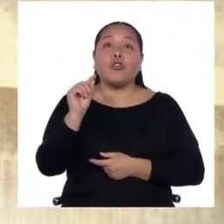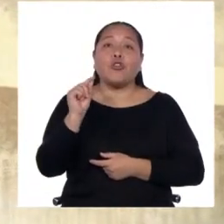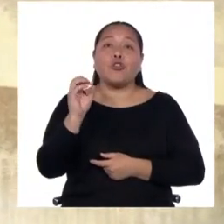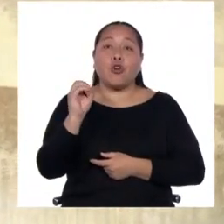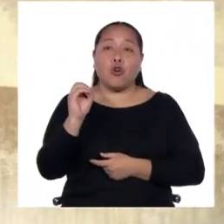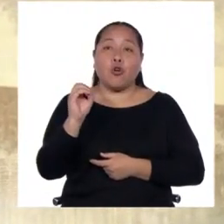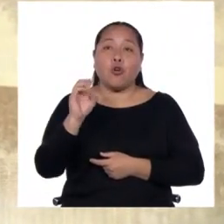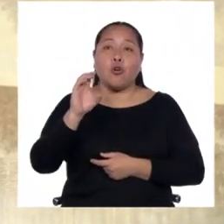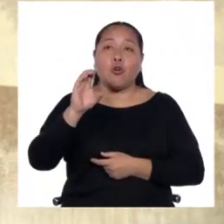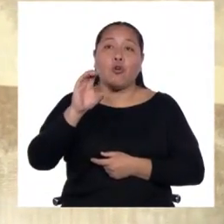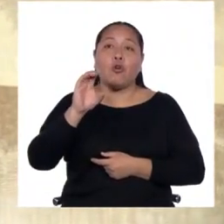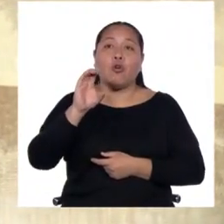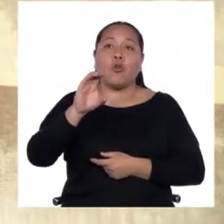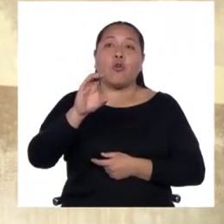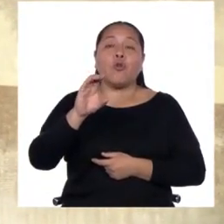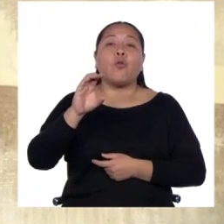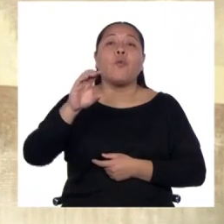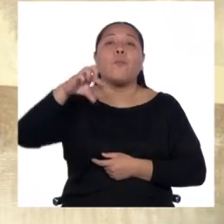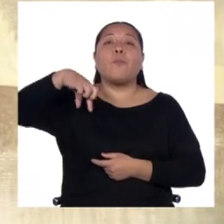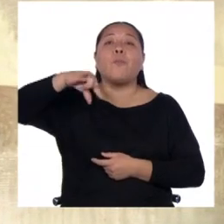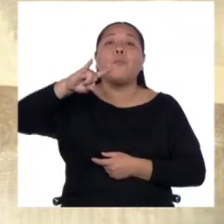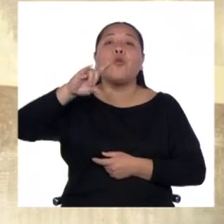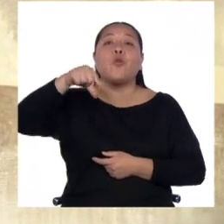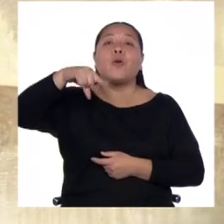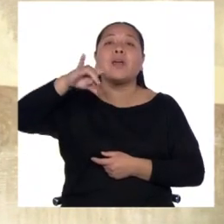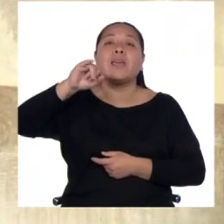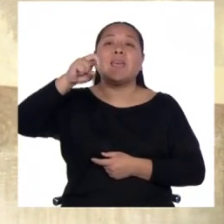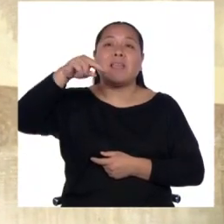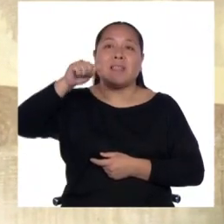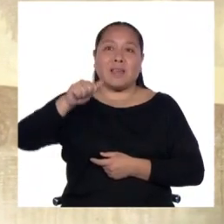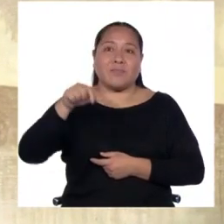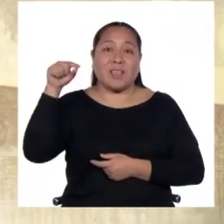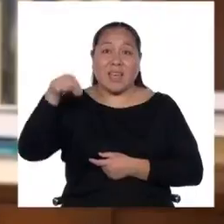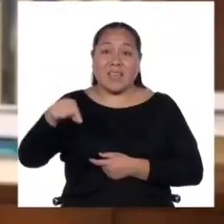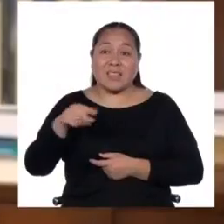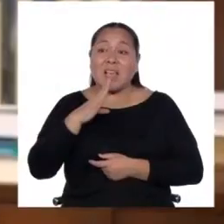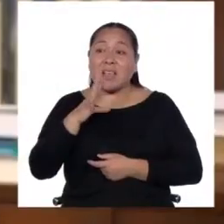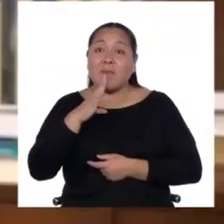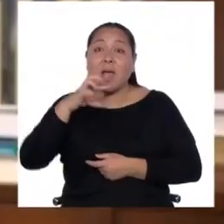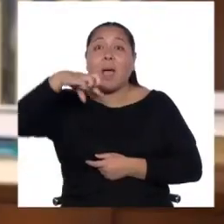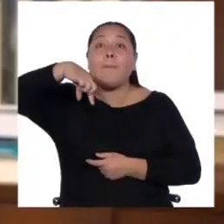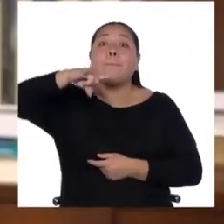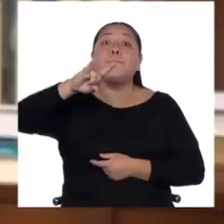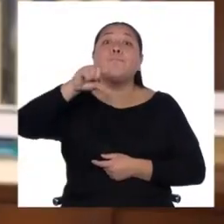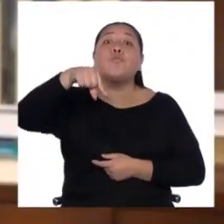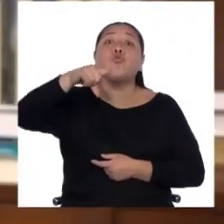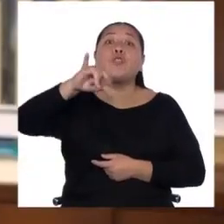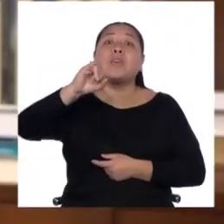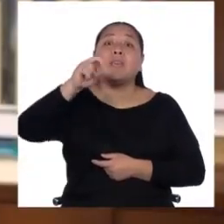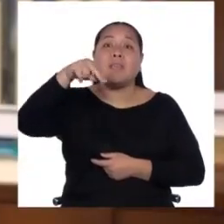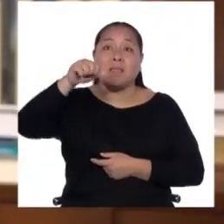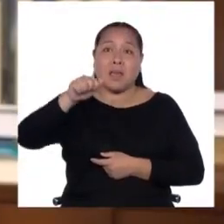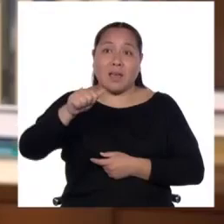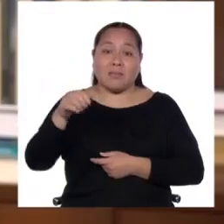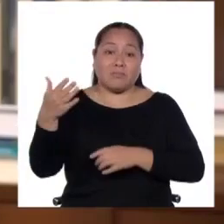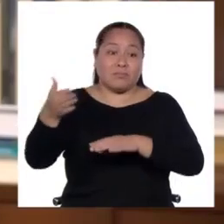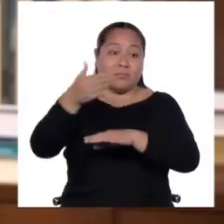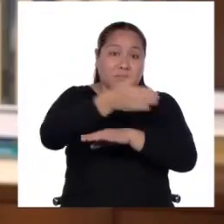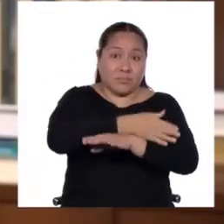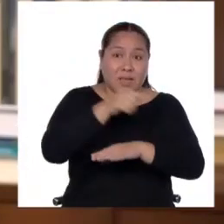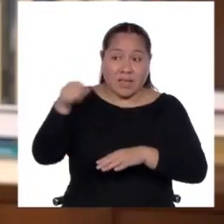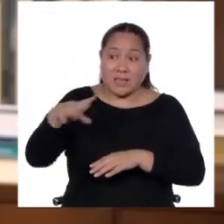de la cual derivó después el puquina. Esta misma lengua se hablaba en todo el altiplano, de manera que las civilizaciones de Pucará